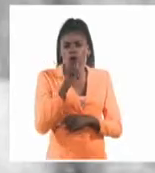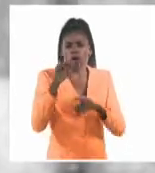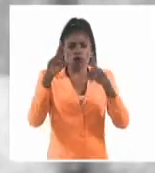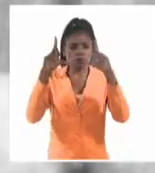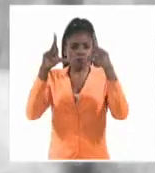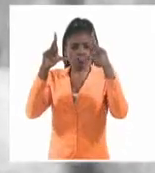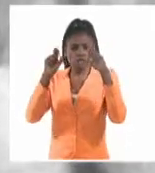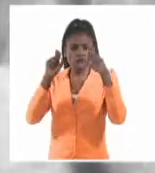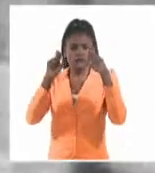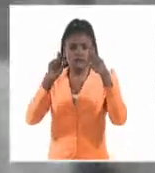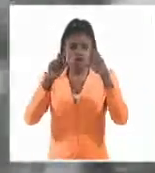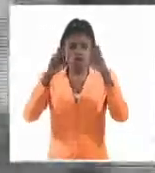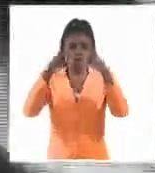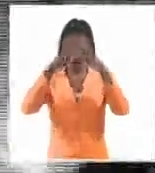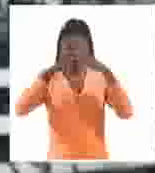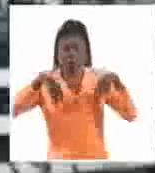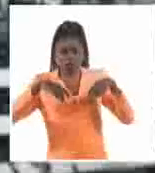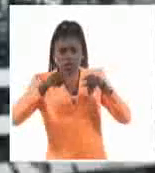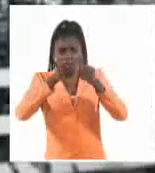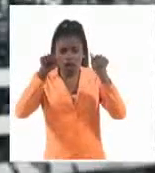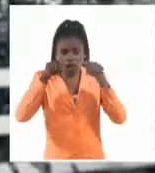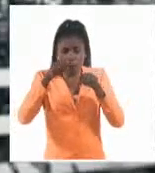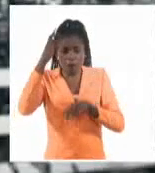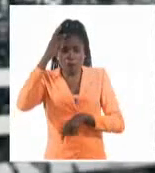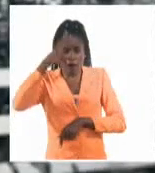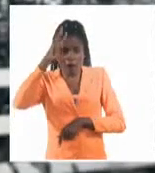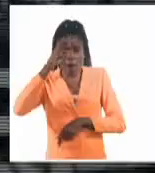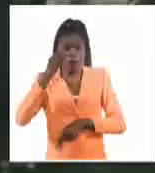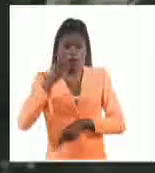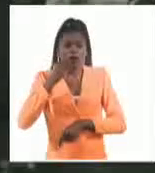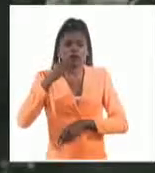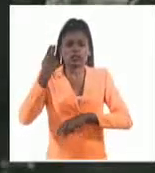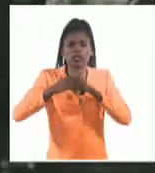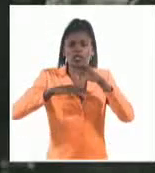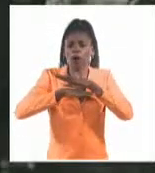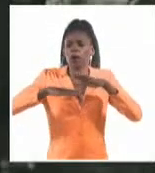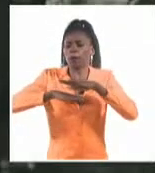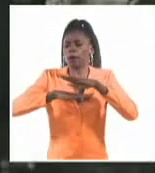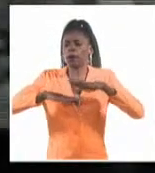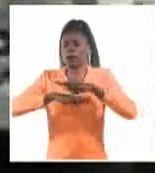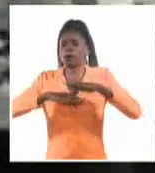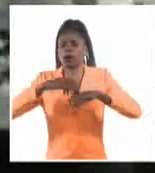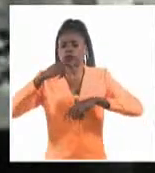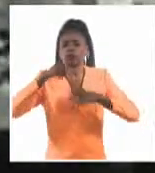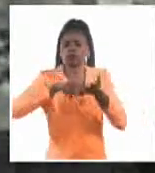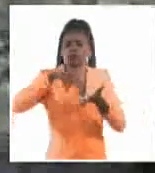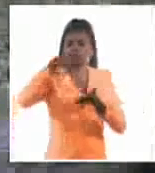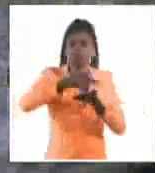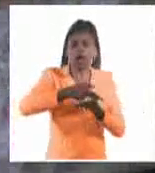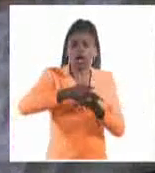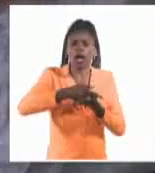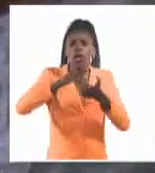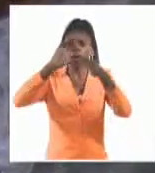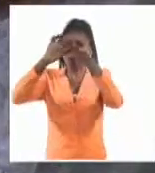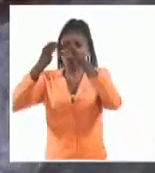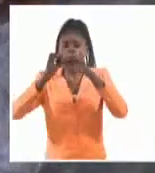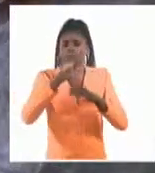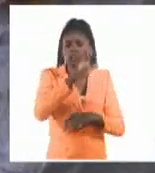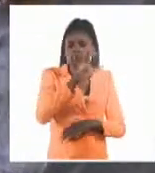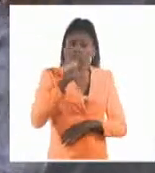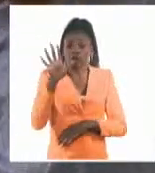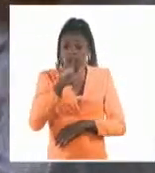hace a las ruinas de Palenque en México, lo puedes ver en el ejercicio del fotorreportero durante los Juegos Panamericanos del 55,